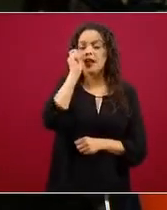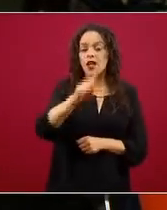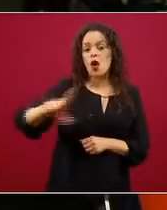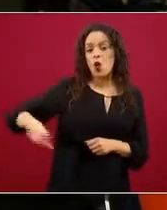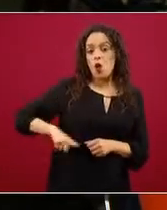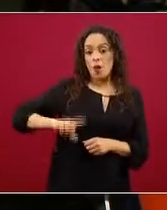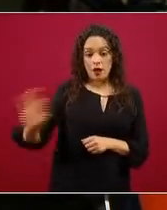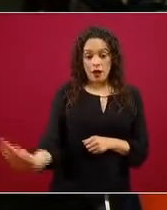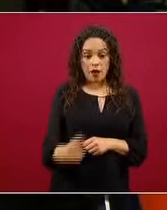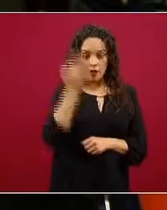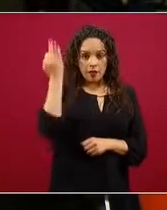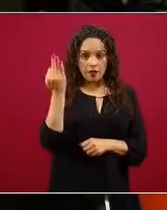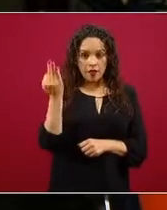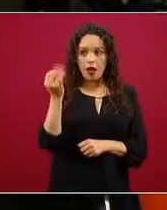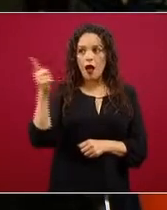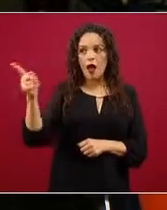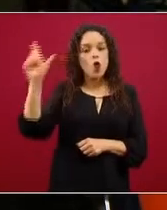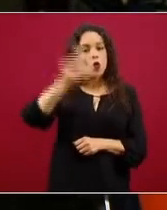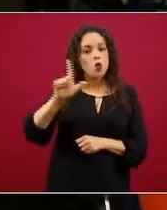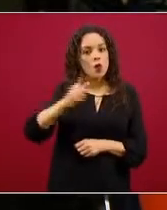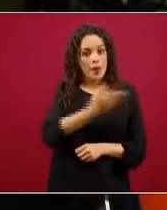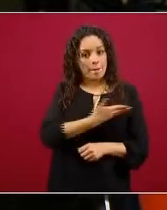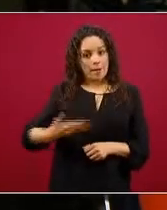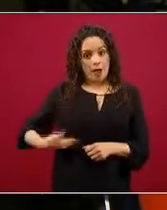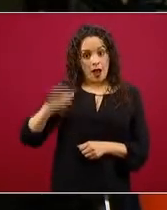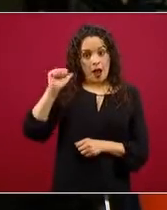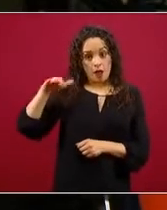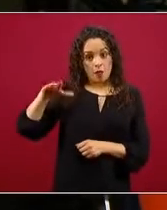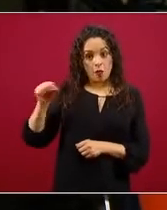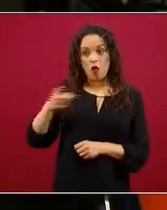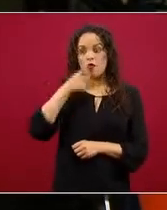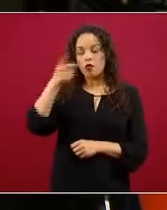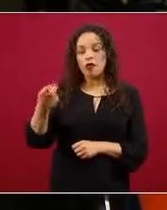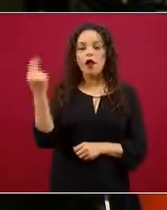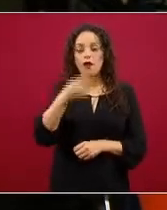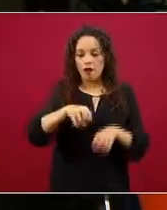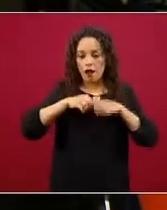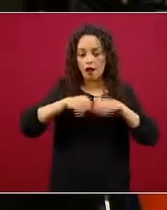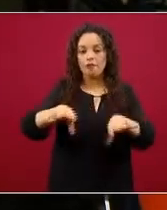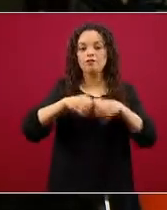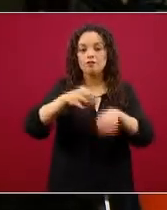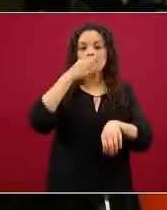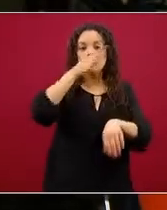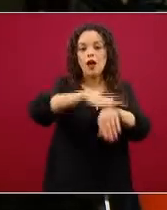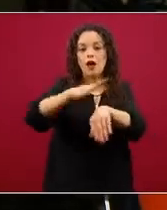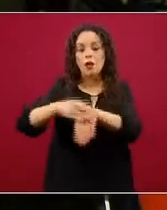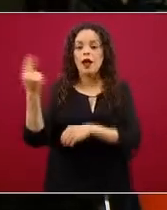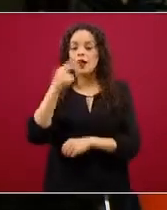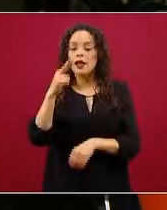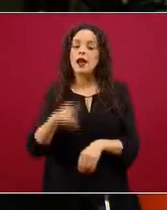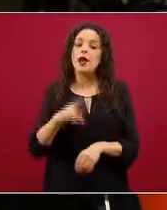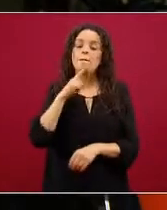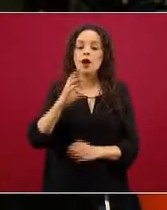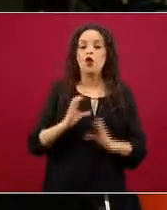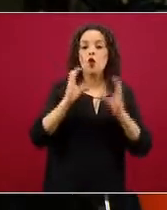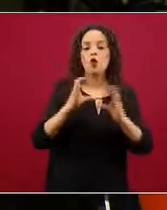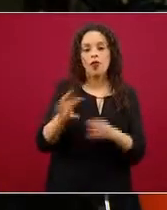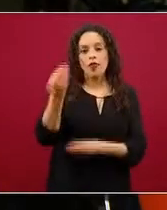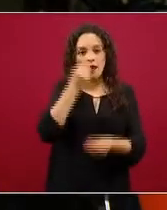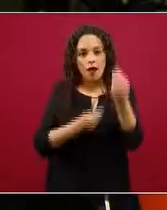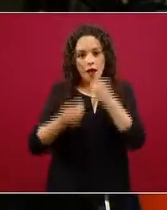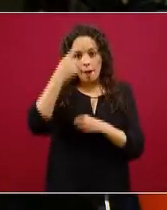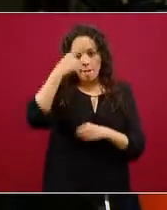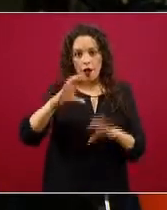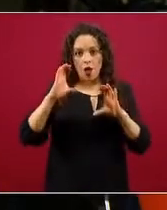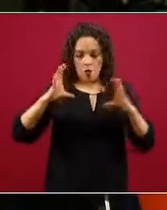el presidente de la República el lunes lanzó una campaña para que nos alimentemos mejor, para que nos activemos físicamente. En lo